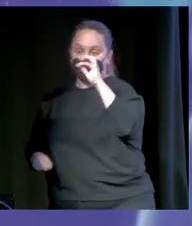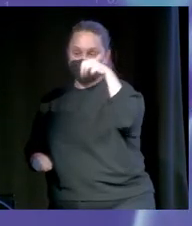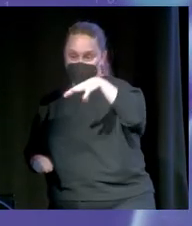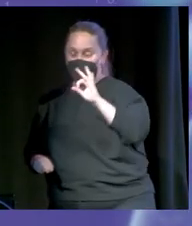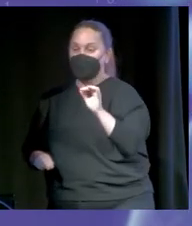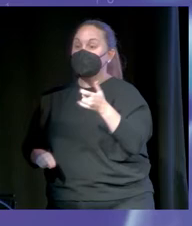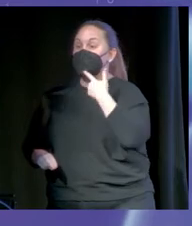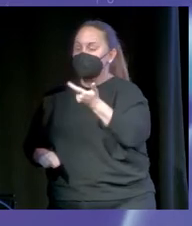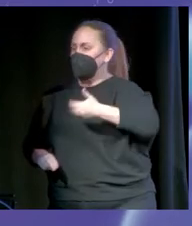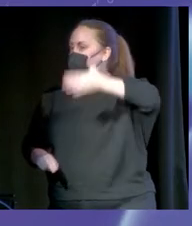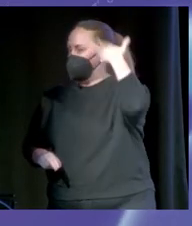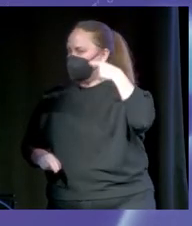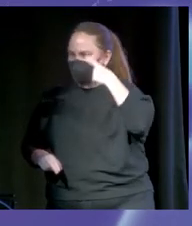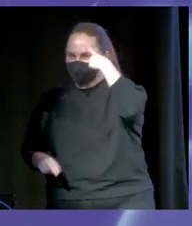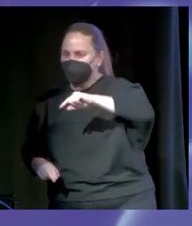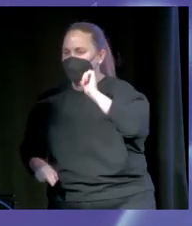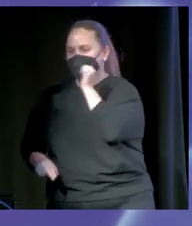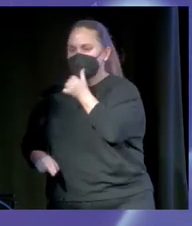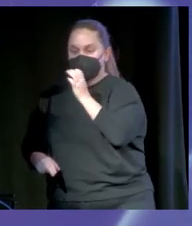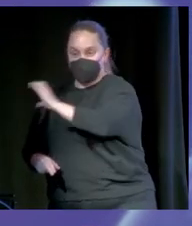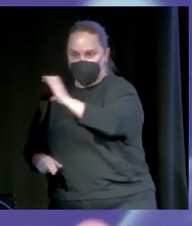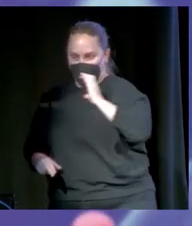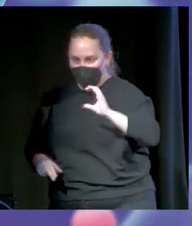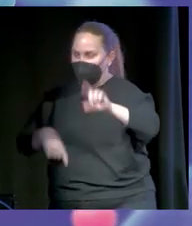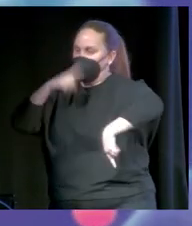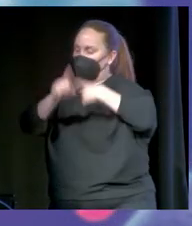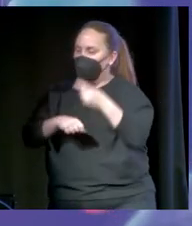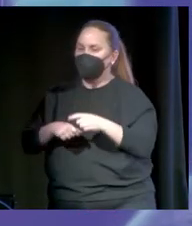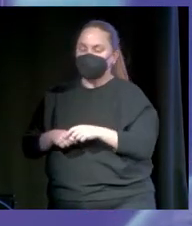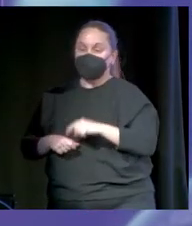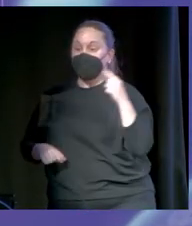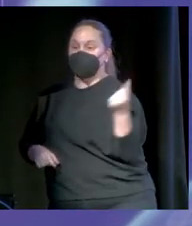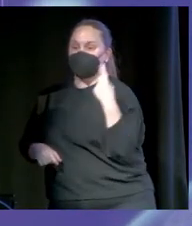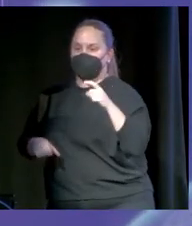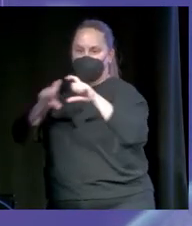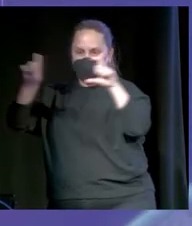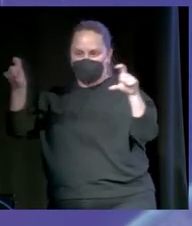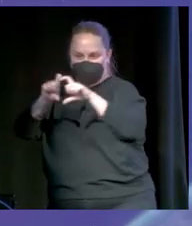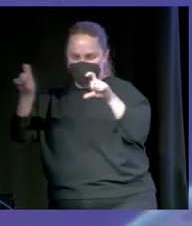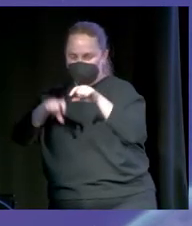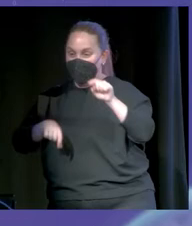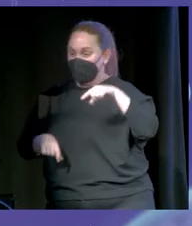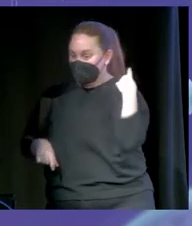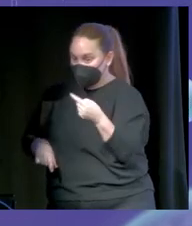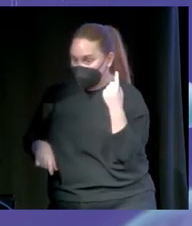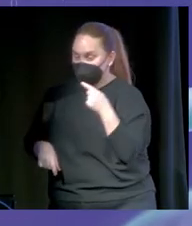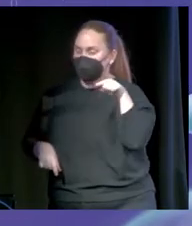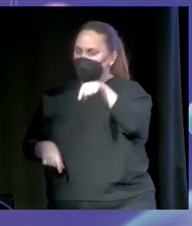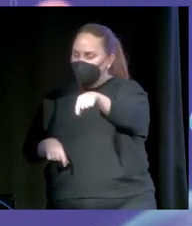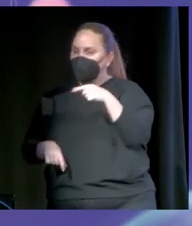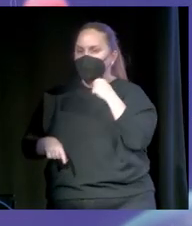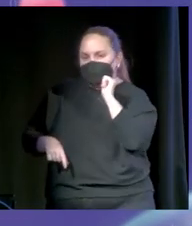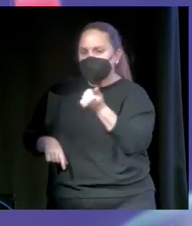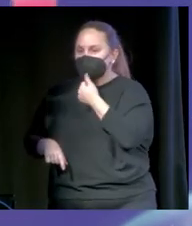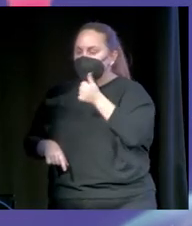Después fue la masa de la telepizza y ahora es el algoritmo de Instagram. Si habéis entendido estas referencias, sois población de riesgo. Os aviso también. Y es